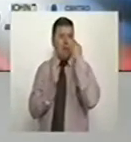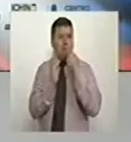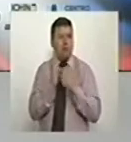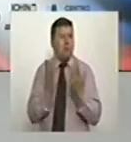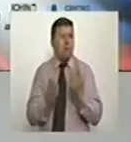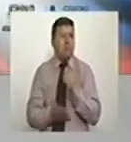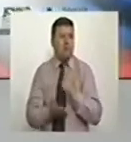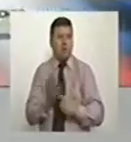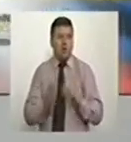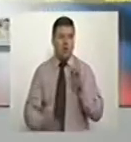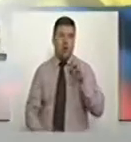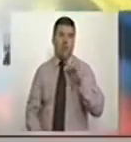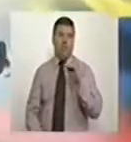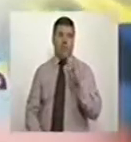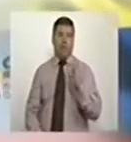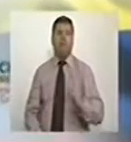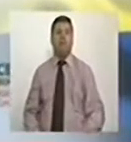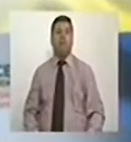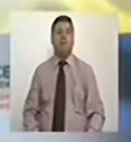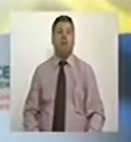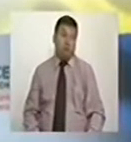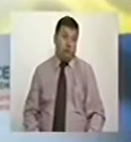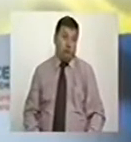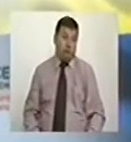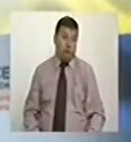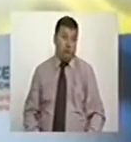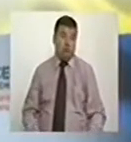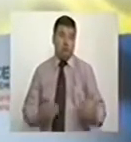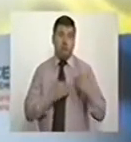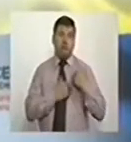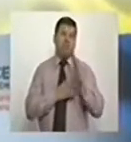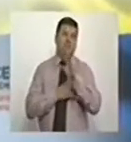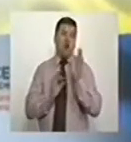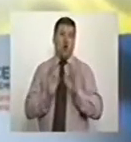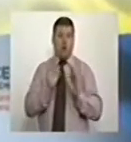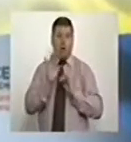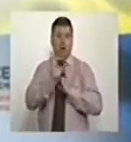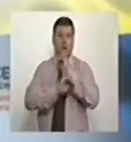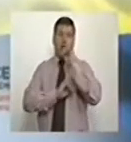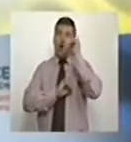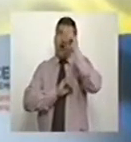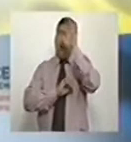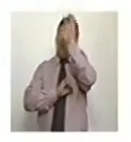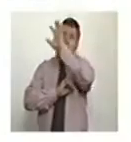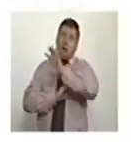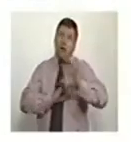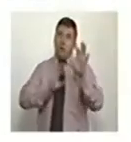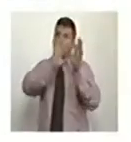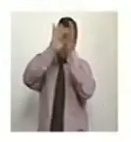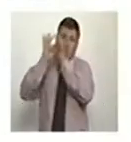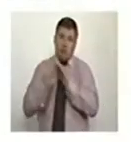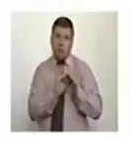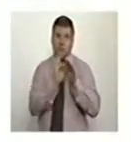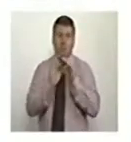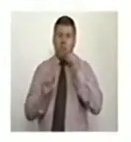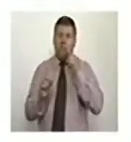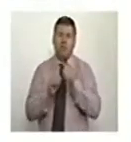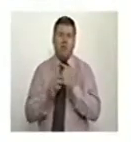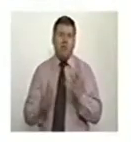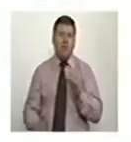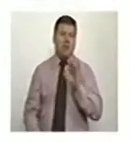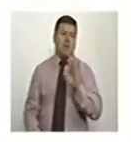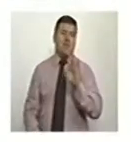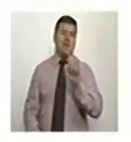sobre lo que es la OCDE, que es una organización intergubernamental en el cual hay